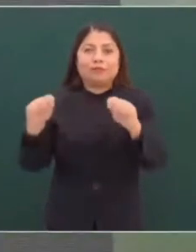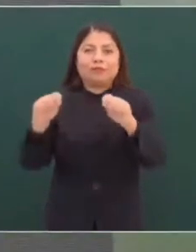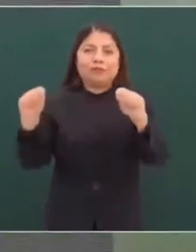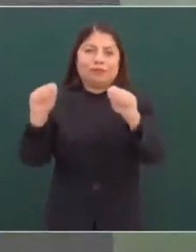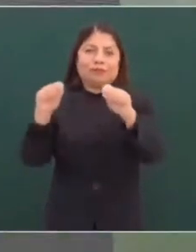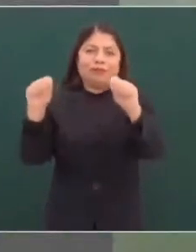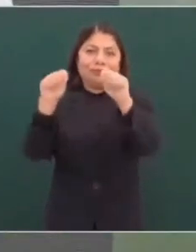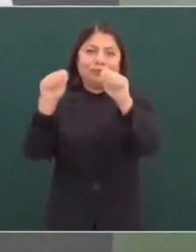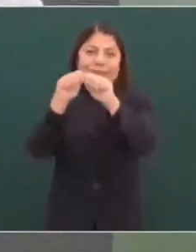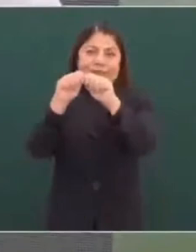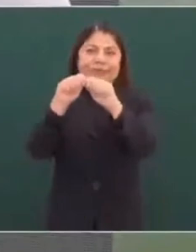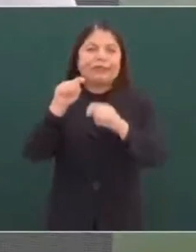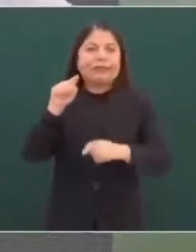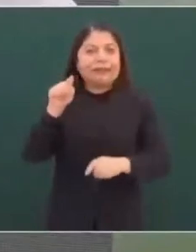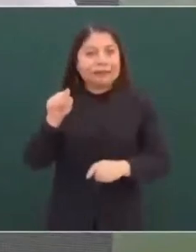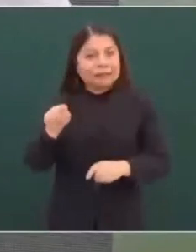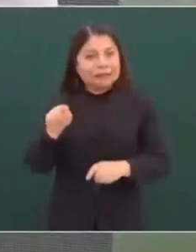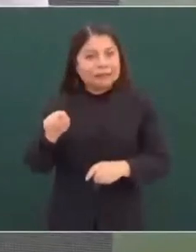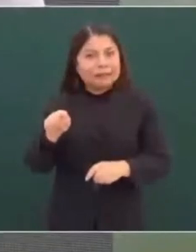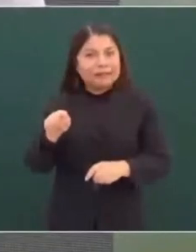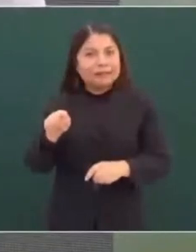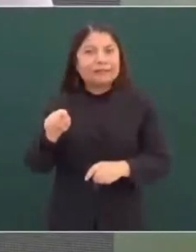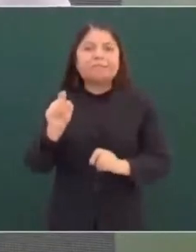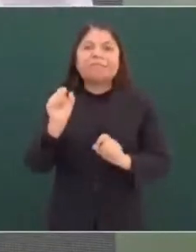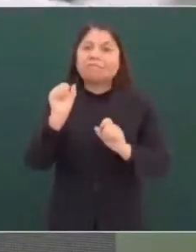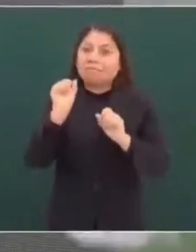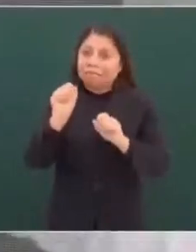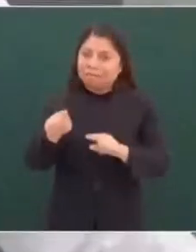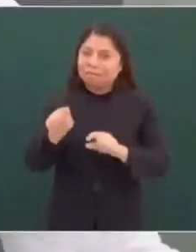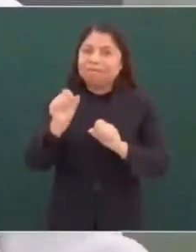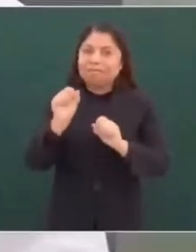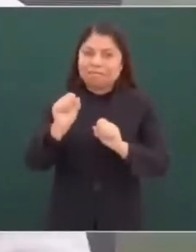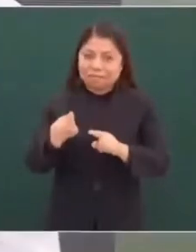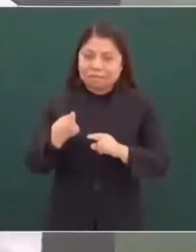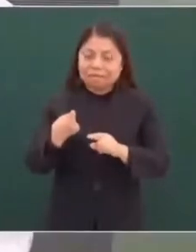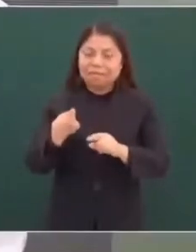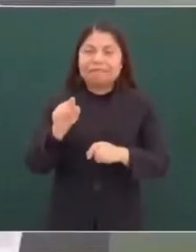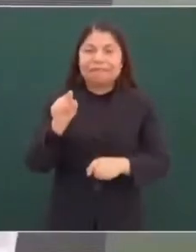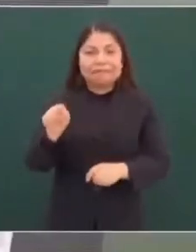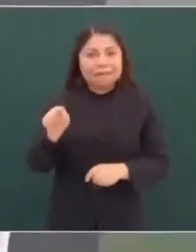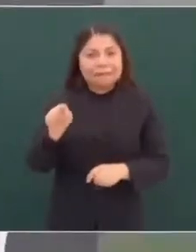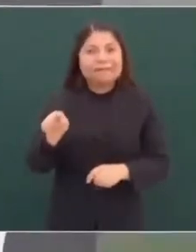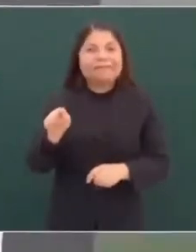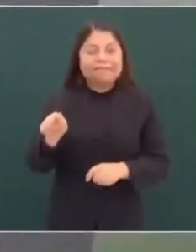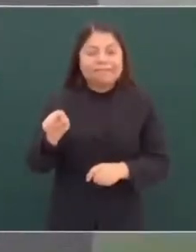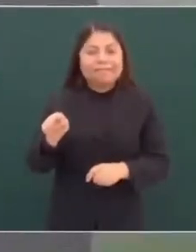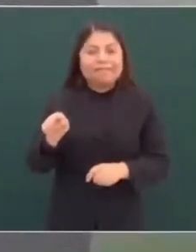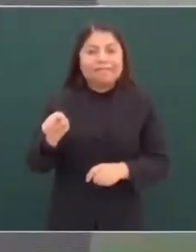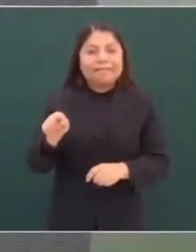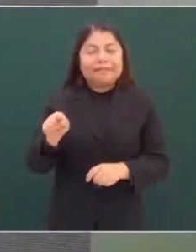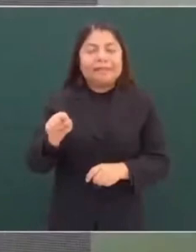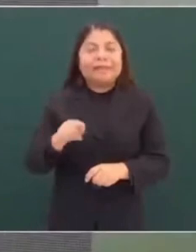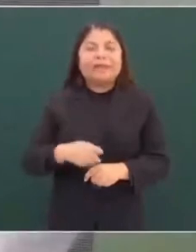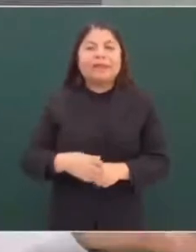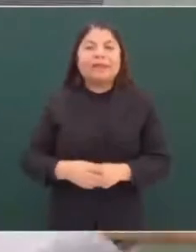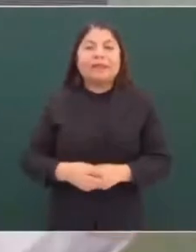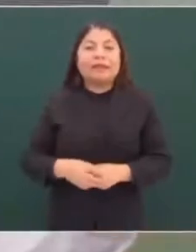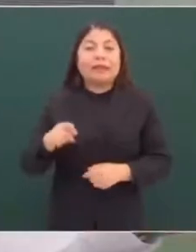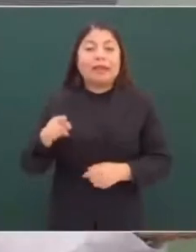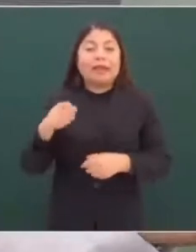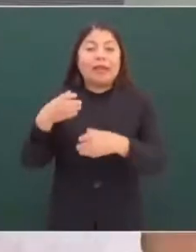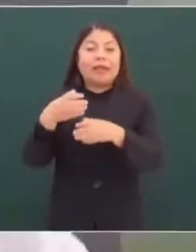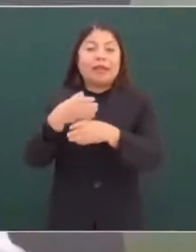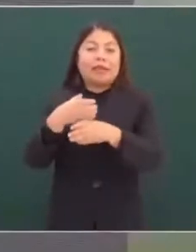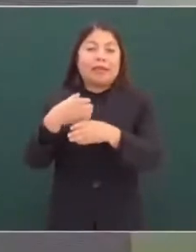¿quién puede imaginar que en Tulum se tome buen café?